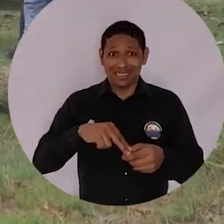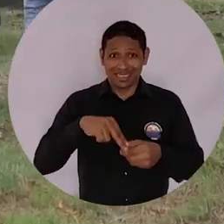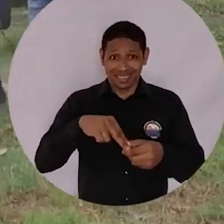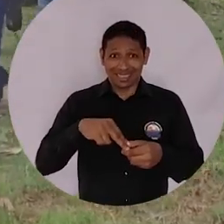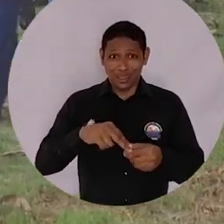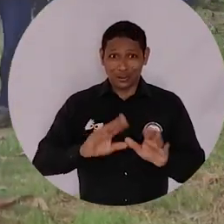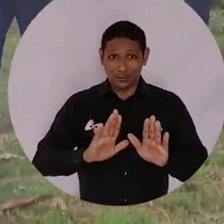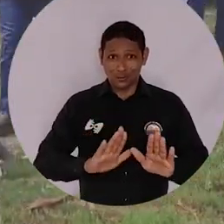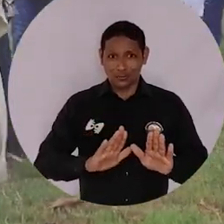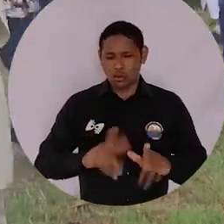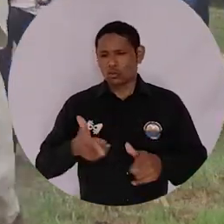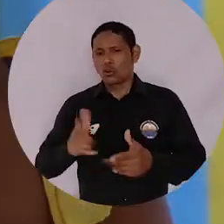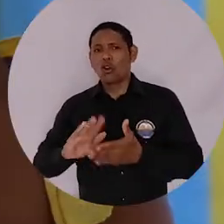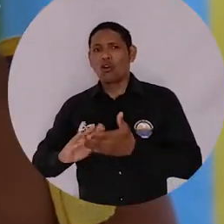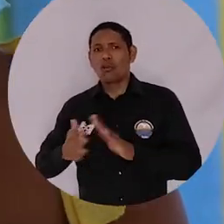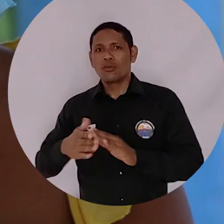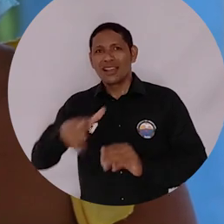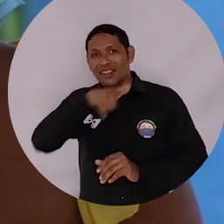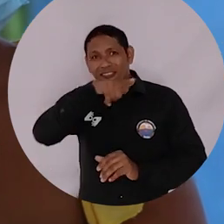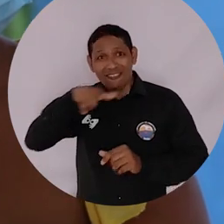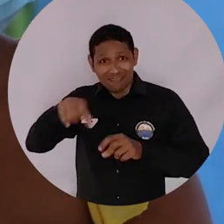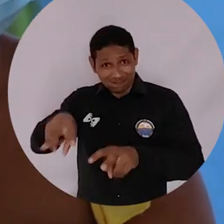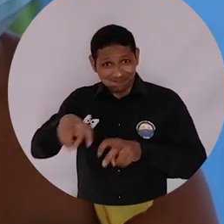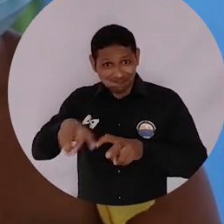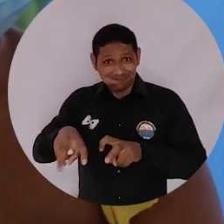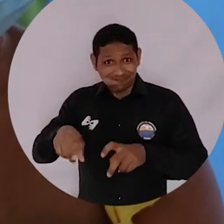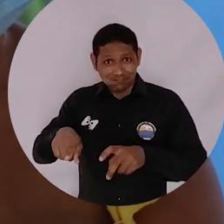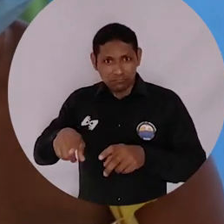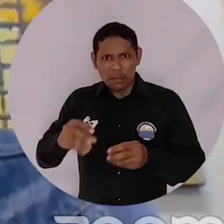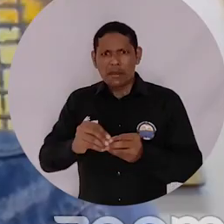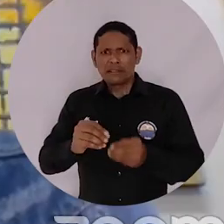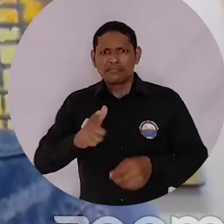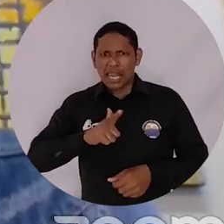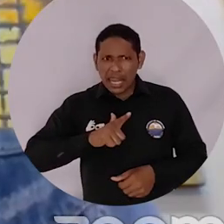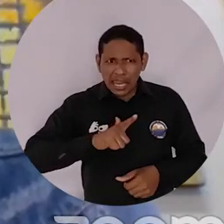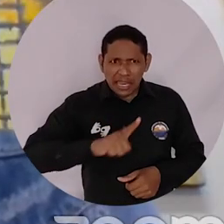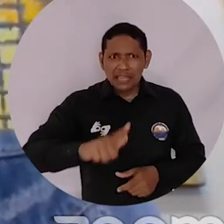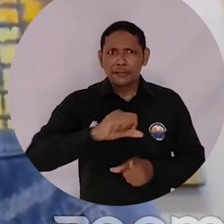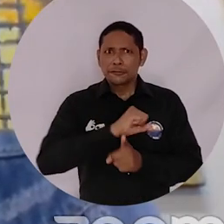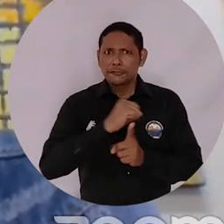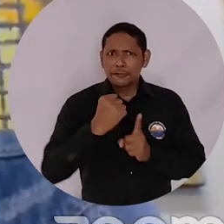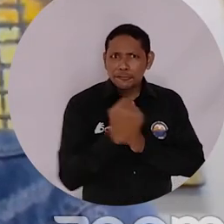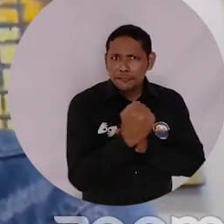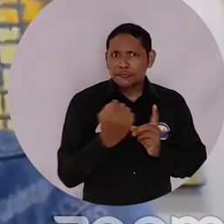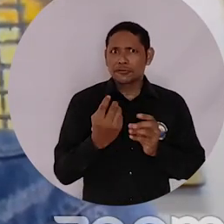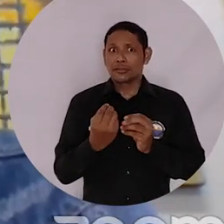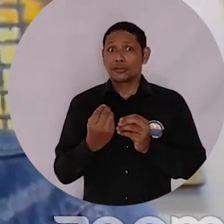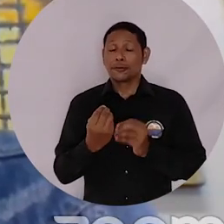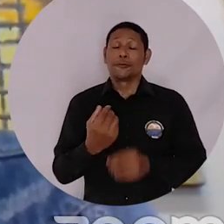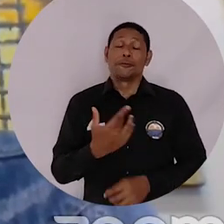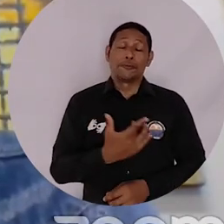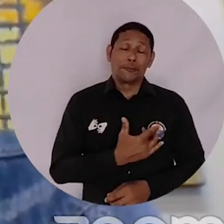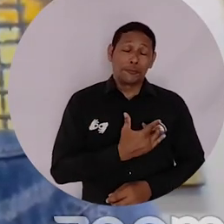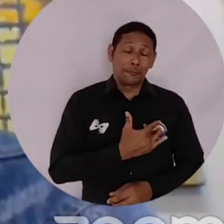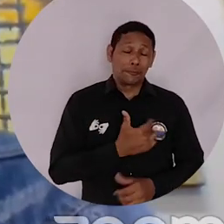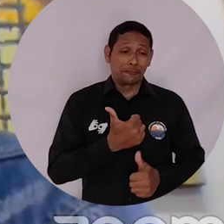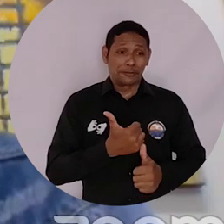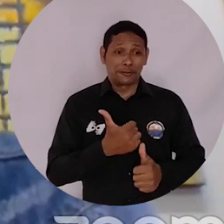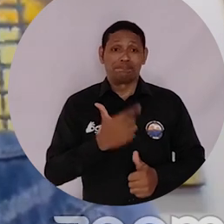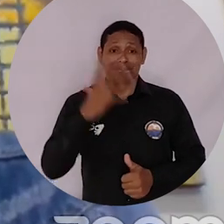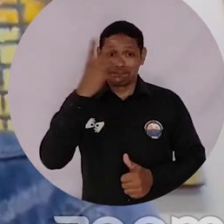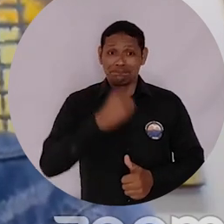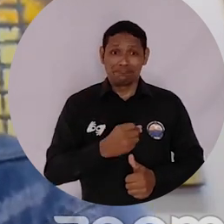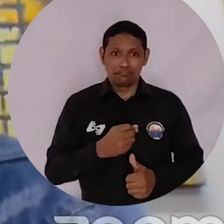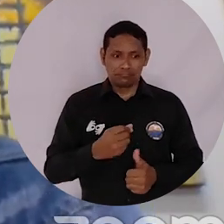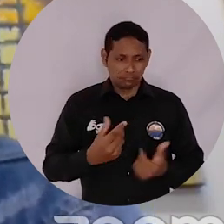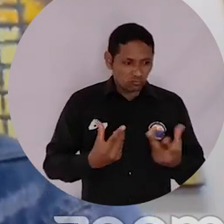comunidades campesinas, todos estos líderes sociales y también es un gusto que hagan parte de este tipo